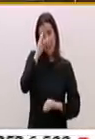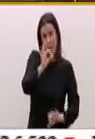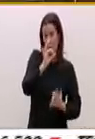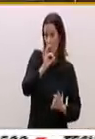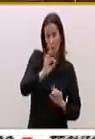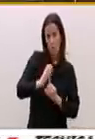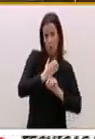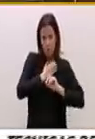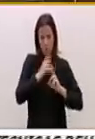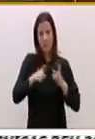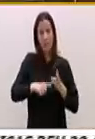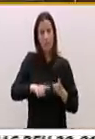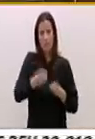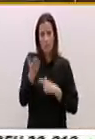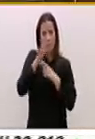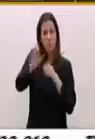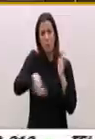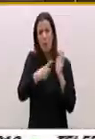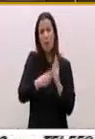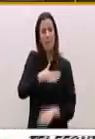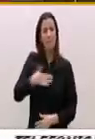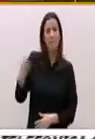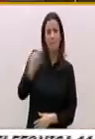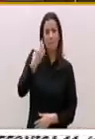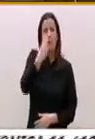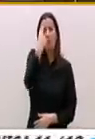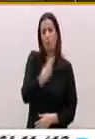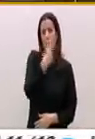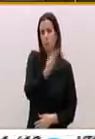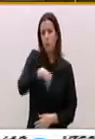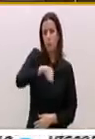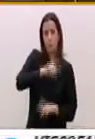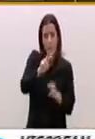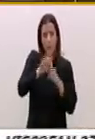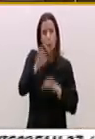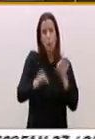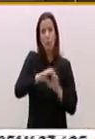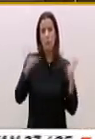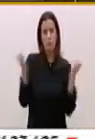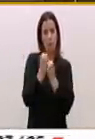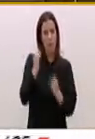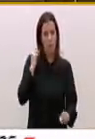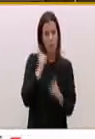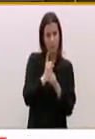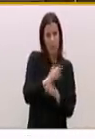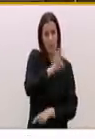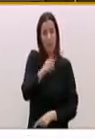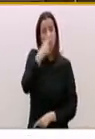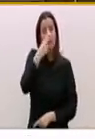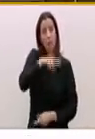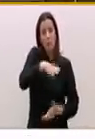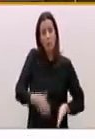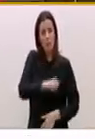Vergonzosa proposición de ley que pretende cercenar el compromiso de España con la justicia universal y la intención de privatizar los registros